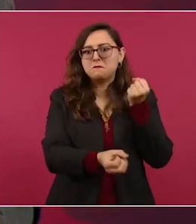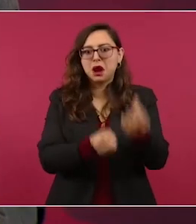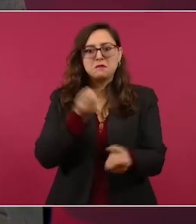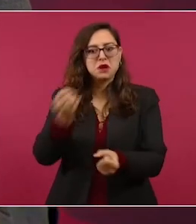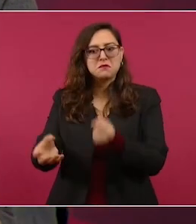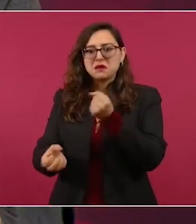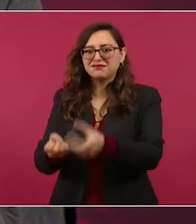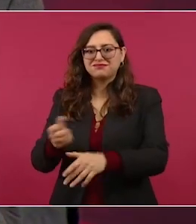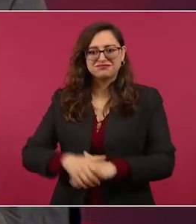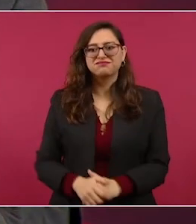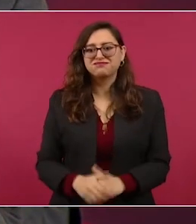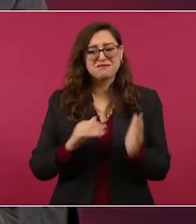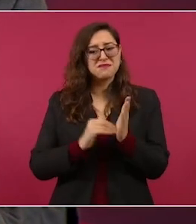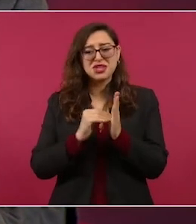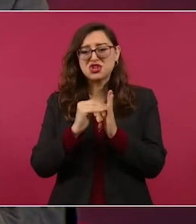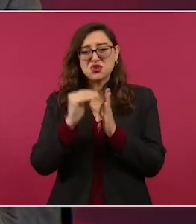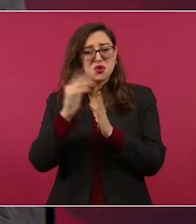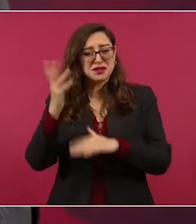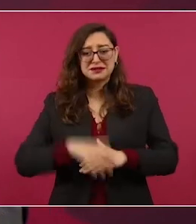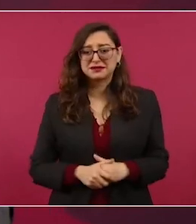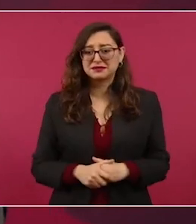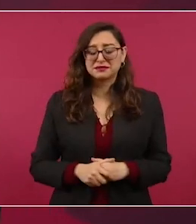seguimos con el rescate de mineros,